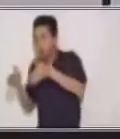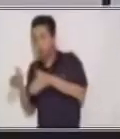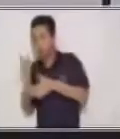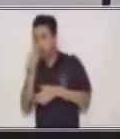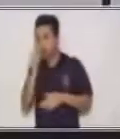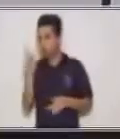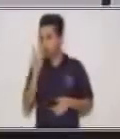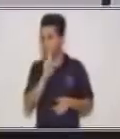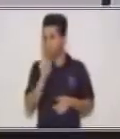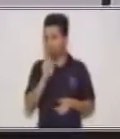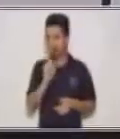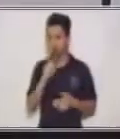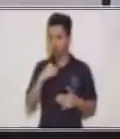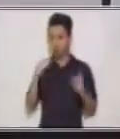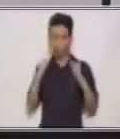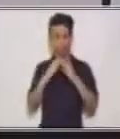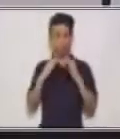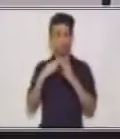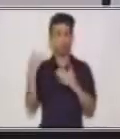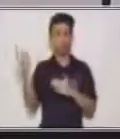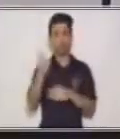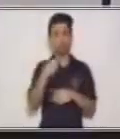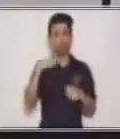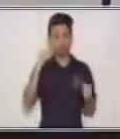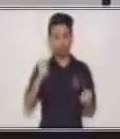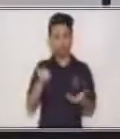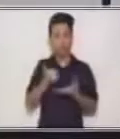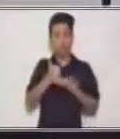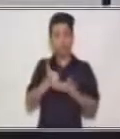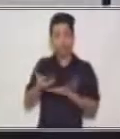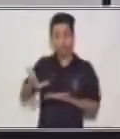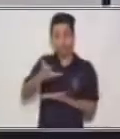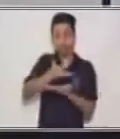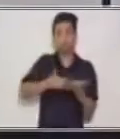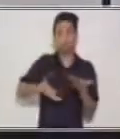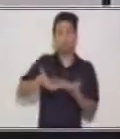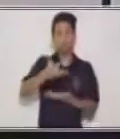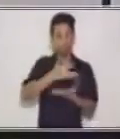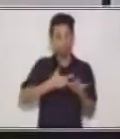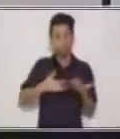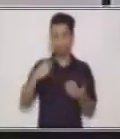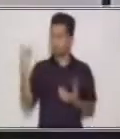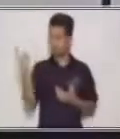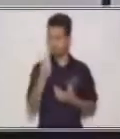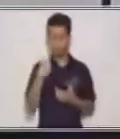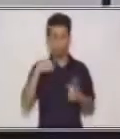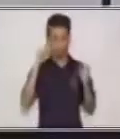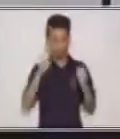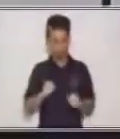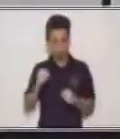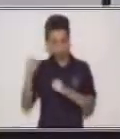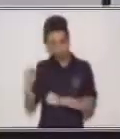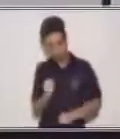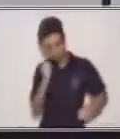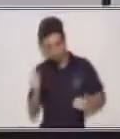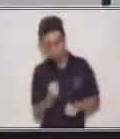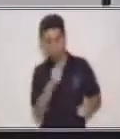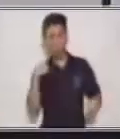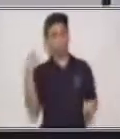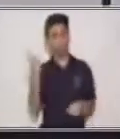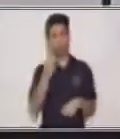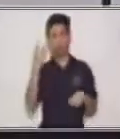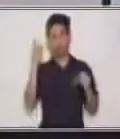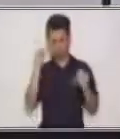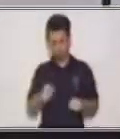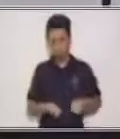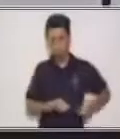En una casa, todos podemos ayudar por igual. Todos podemos barrer. Todos podemos trapear. No importa si somos